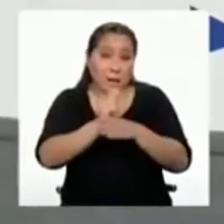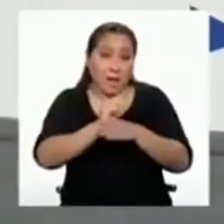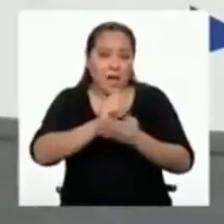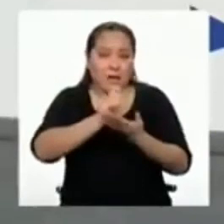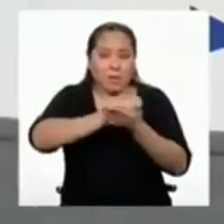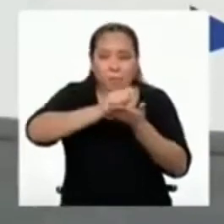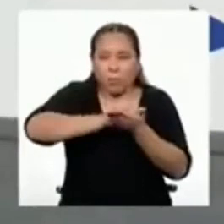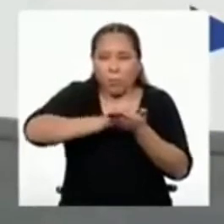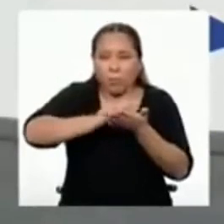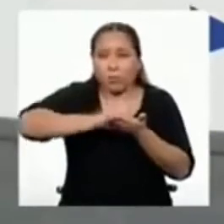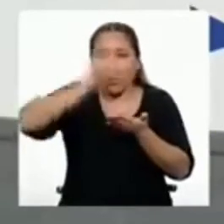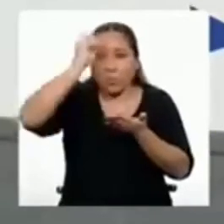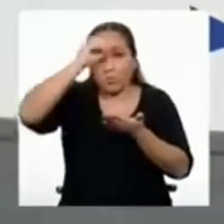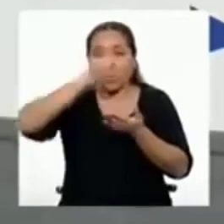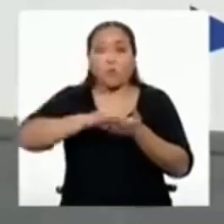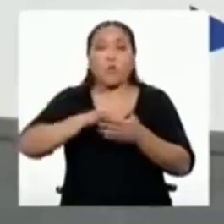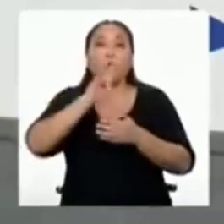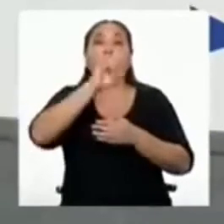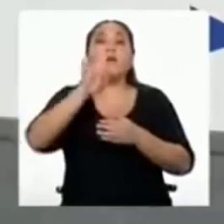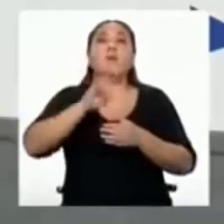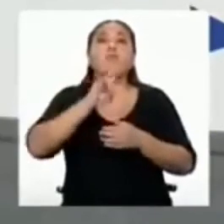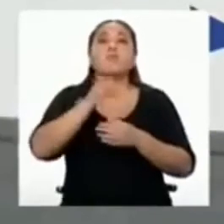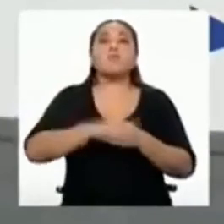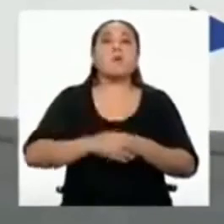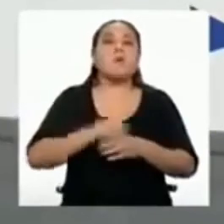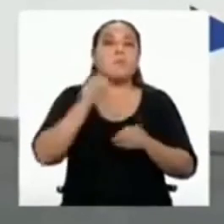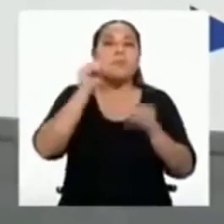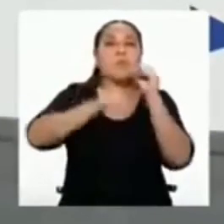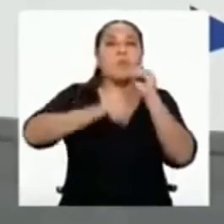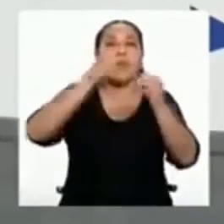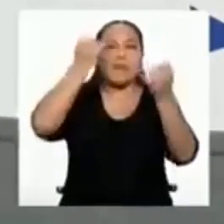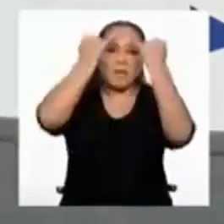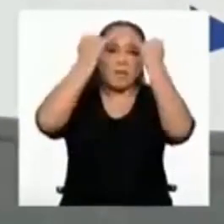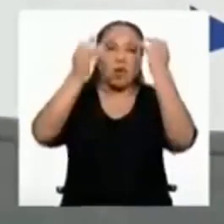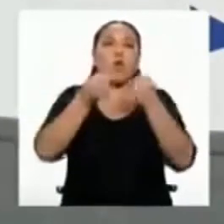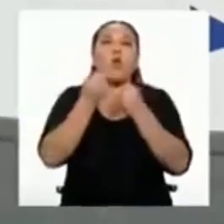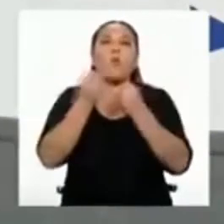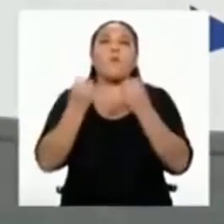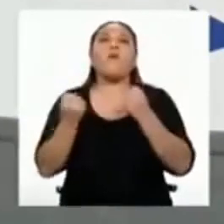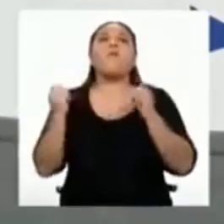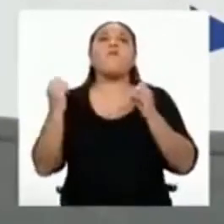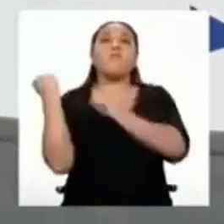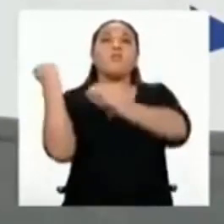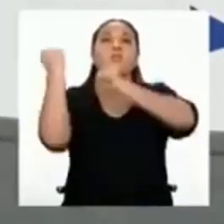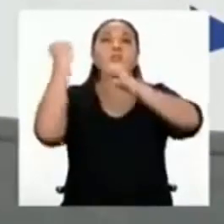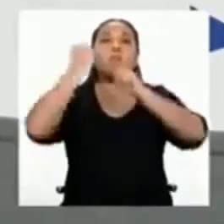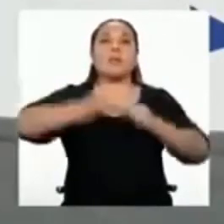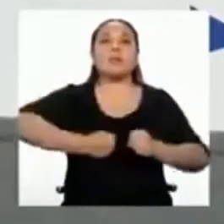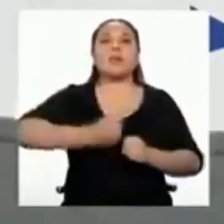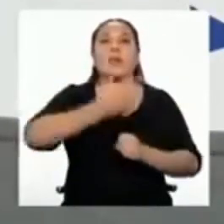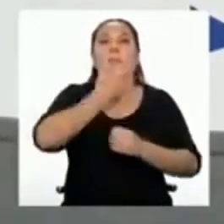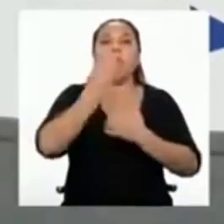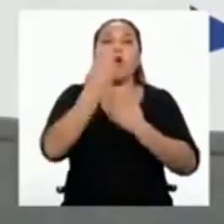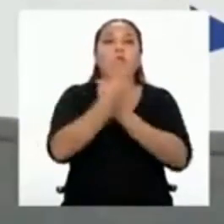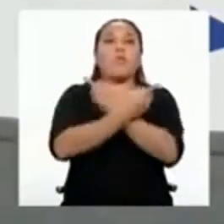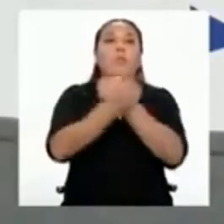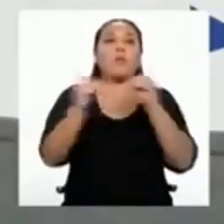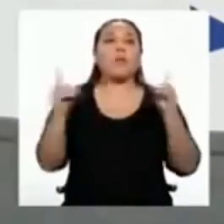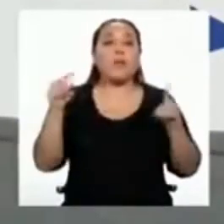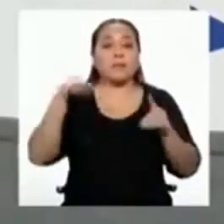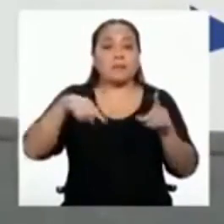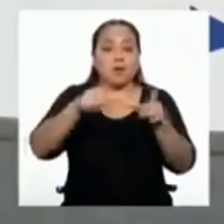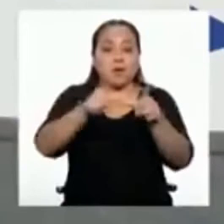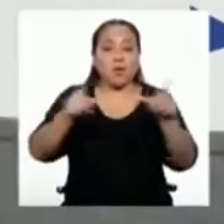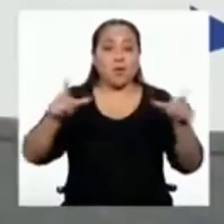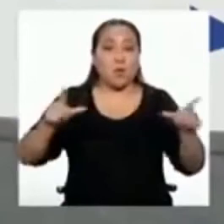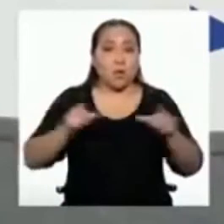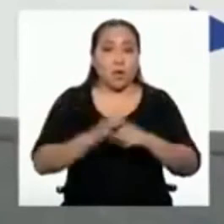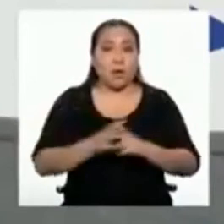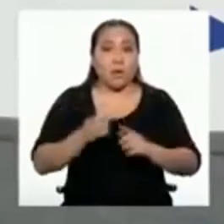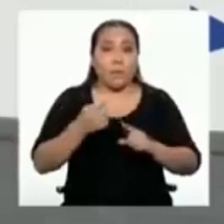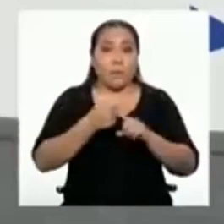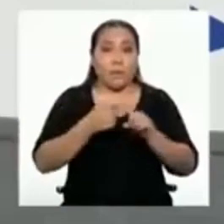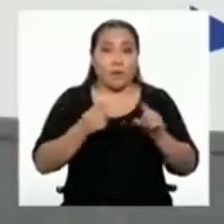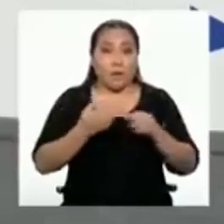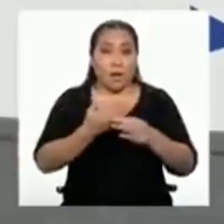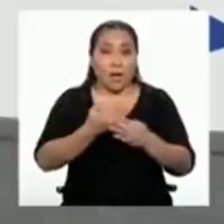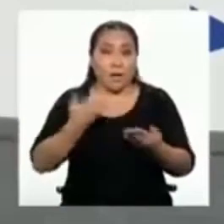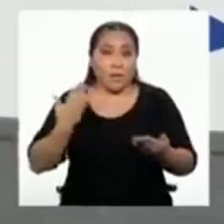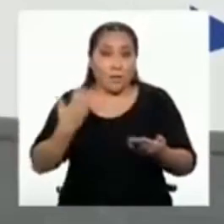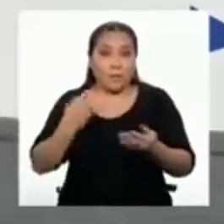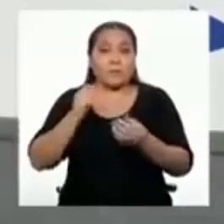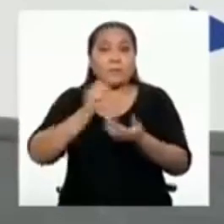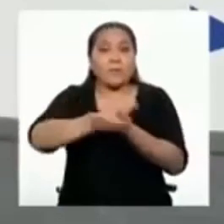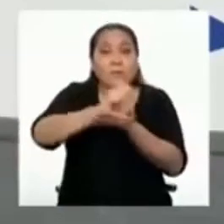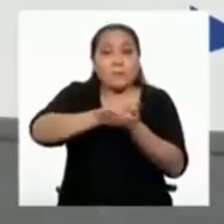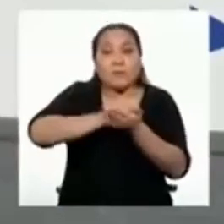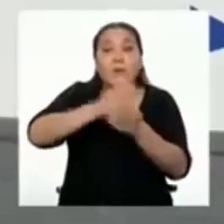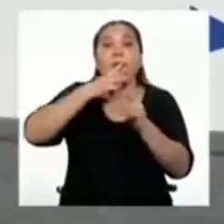utilizarás para hacer tus propuestas sobre cómo fortalecer la democracia en los espacios públicos. Pero antes, cumple con las actividades